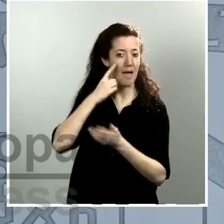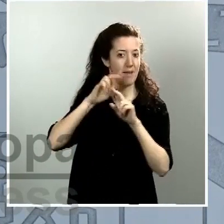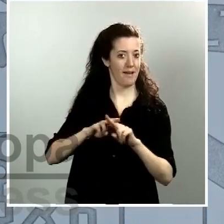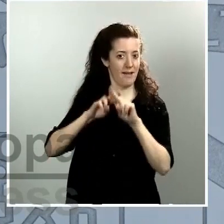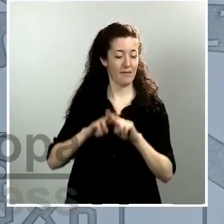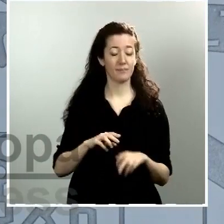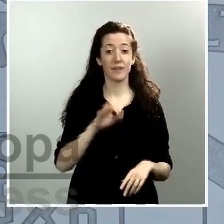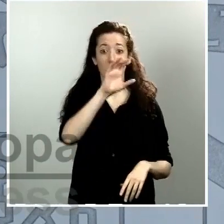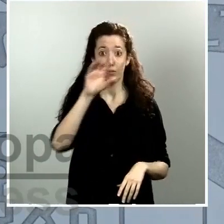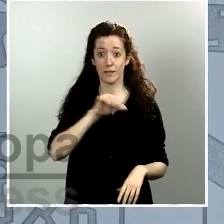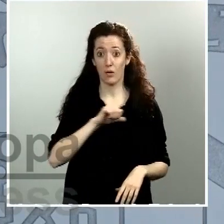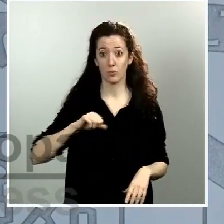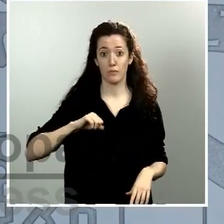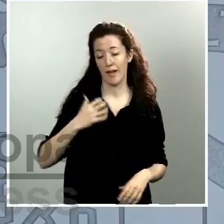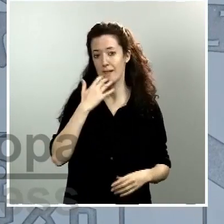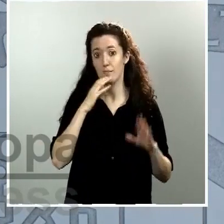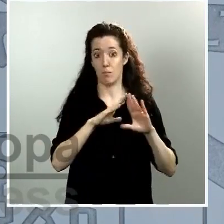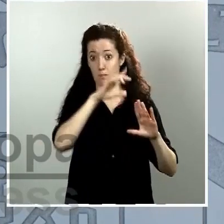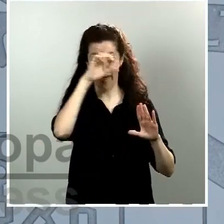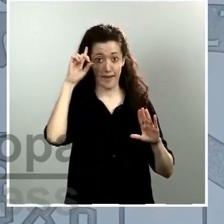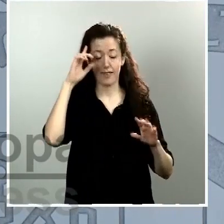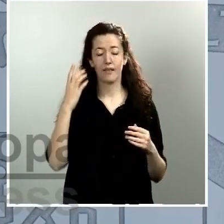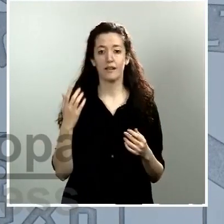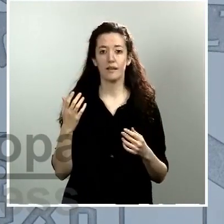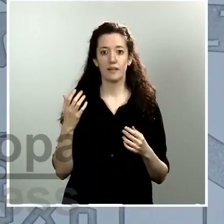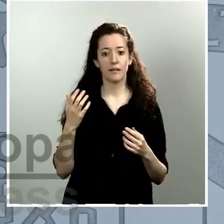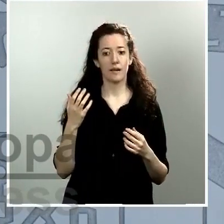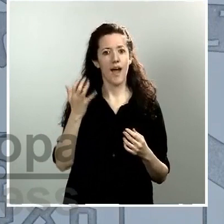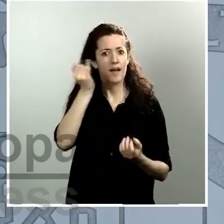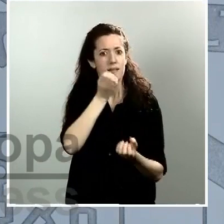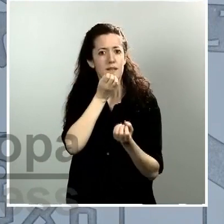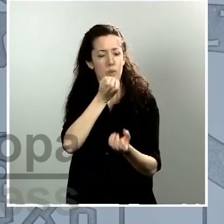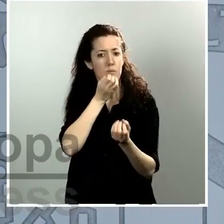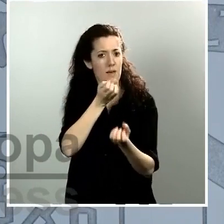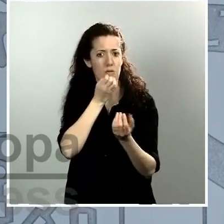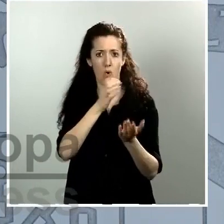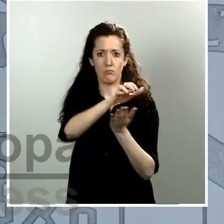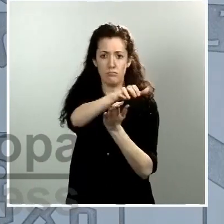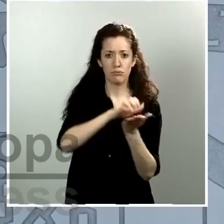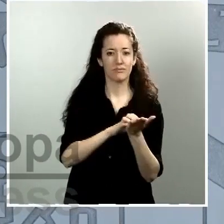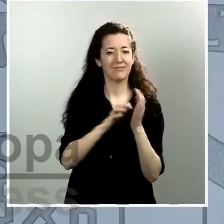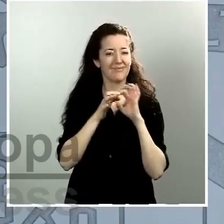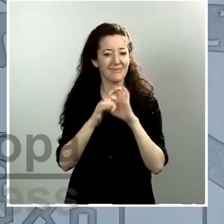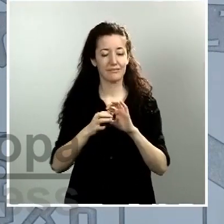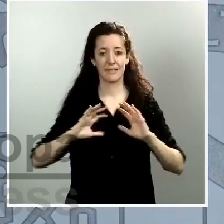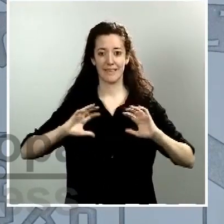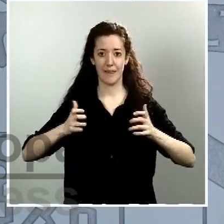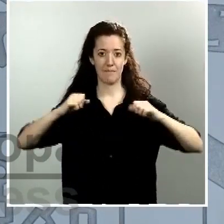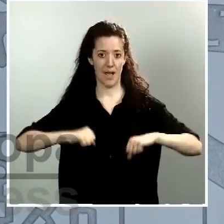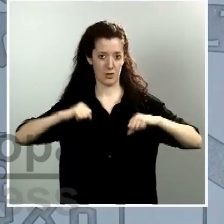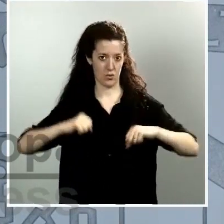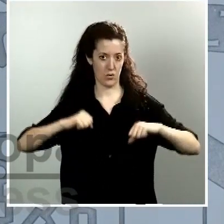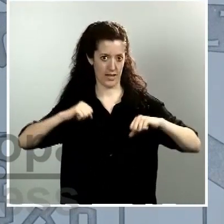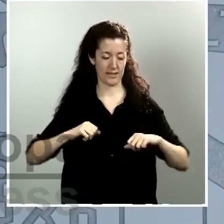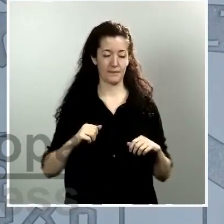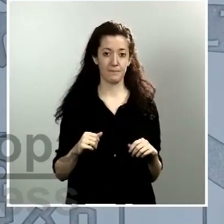información relativa a sus residencias de mayores. Prácticamente todas, bueno, prácticamente todas no, pero